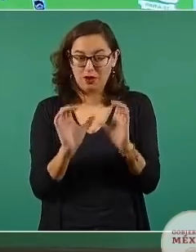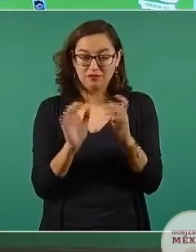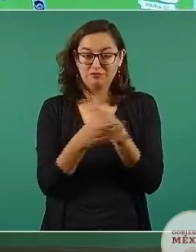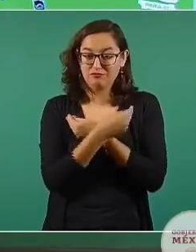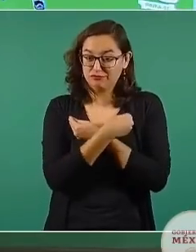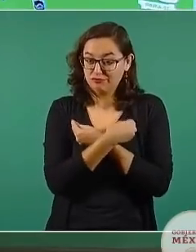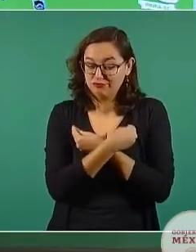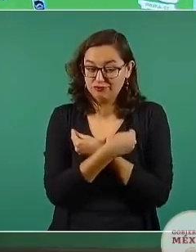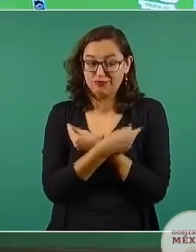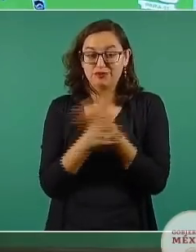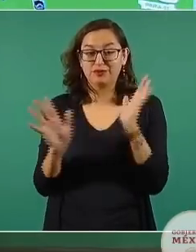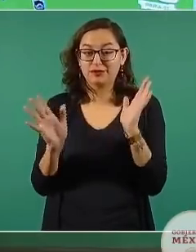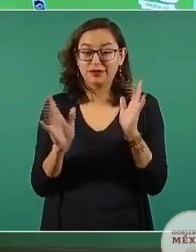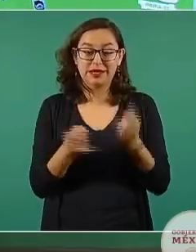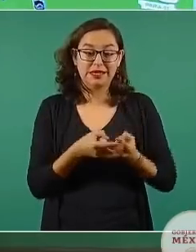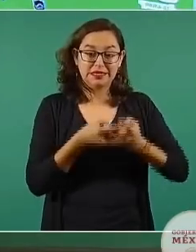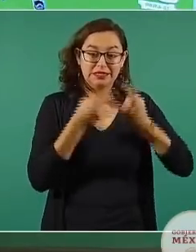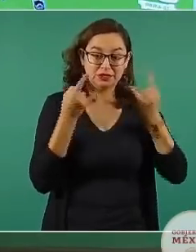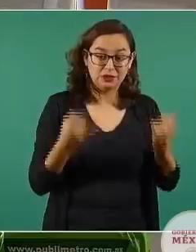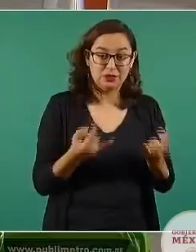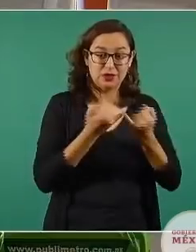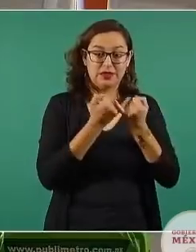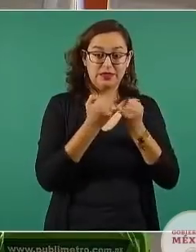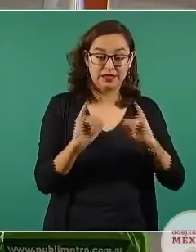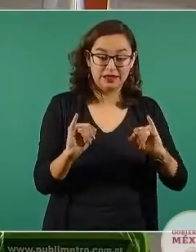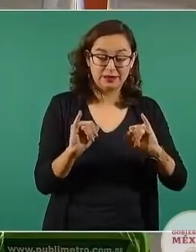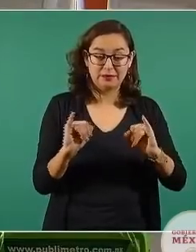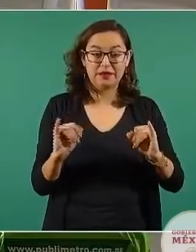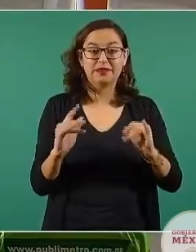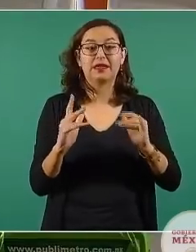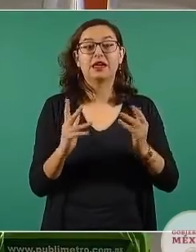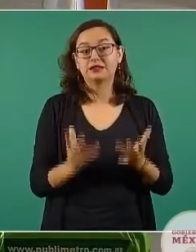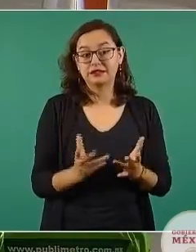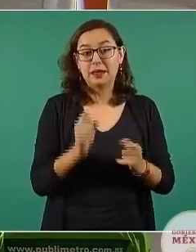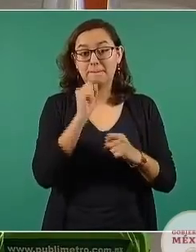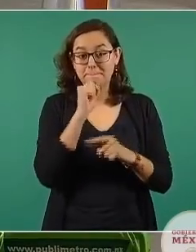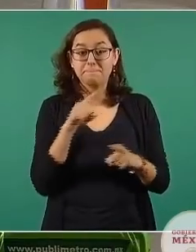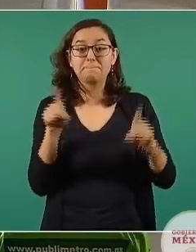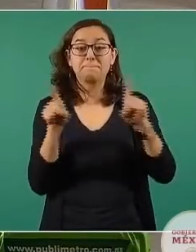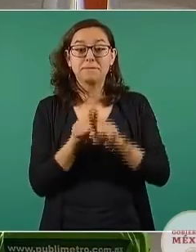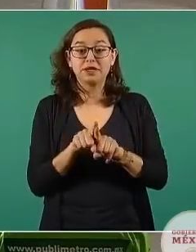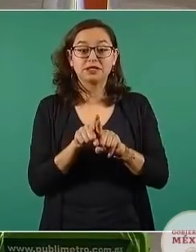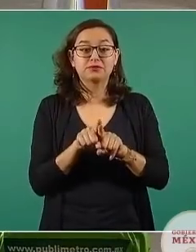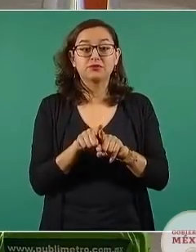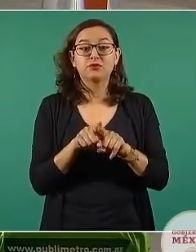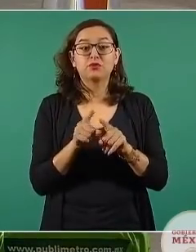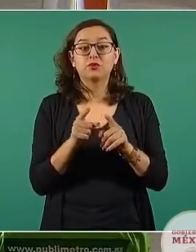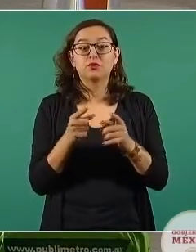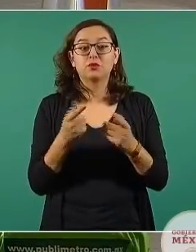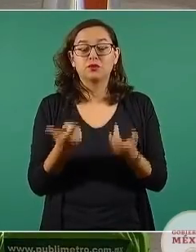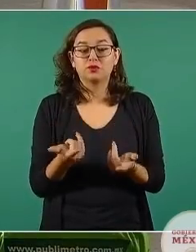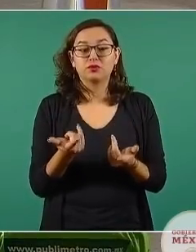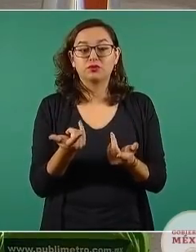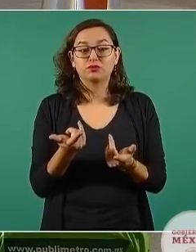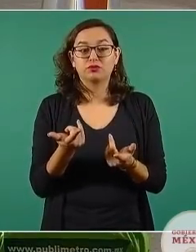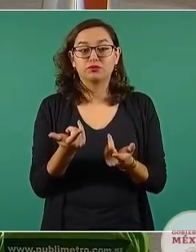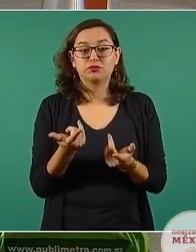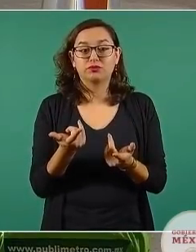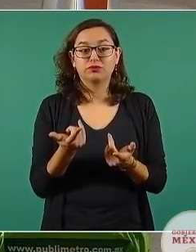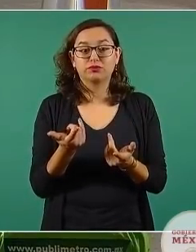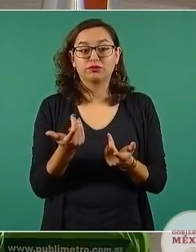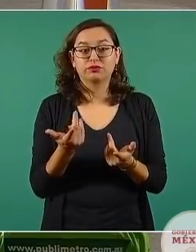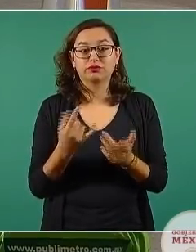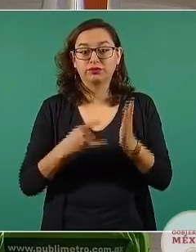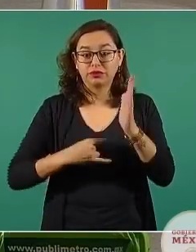esquinas, desde historia sobre la independencia, la guerra contra el imperio, hasta la descripción en una crónica de cómo es un elevador para